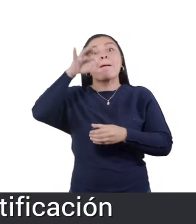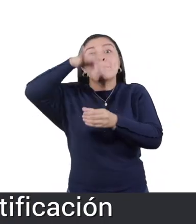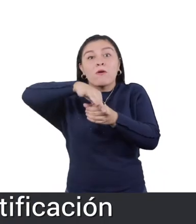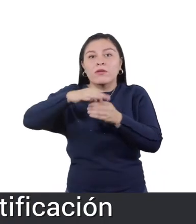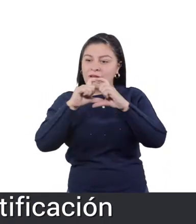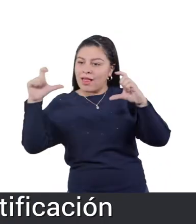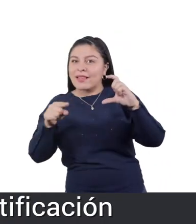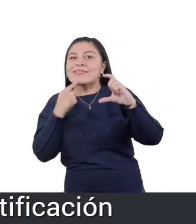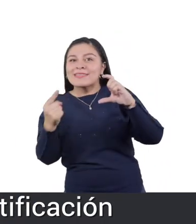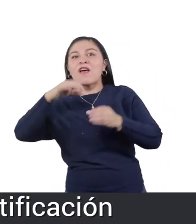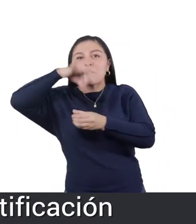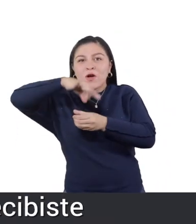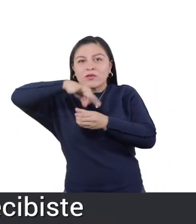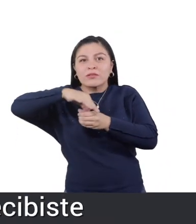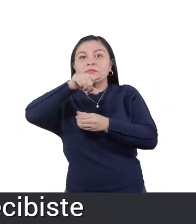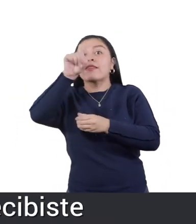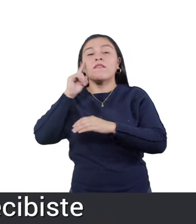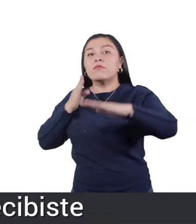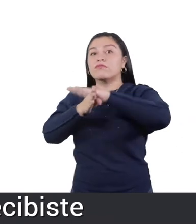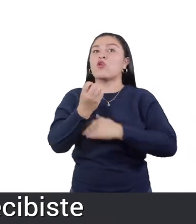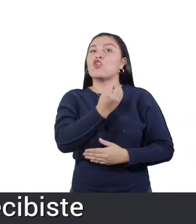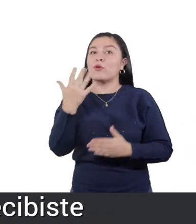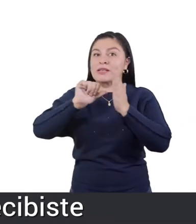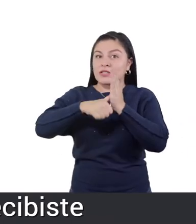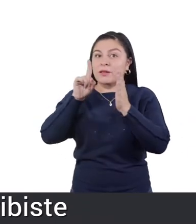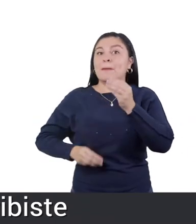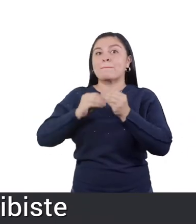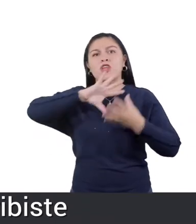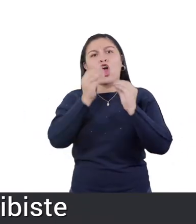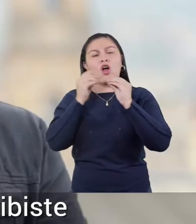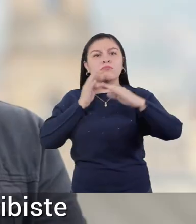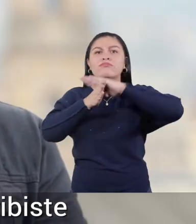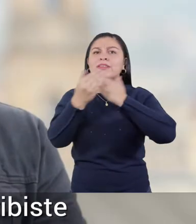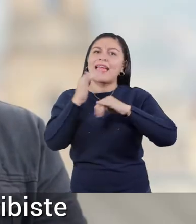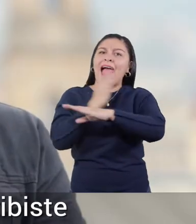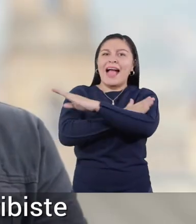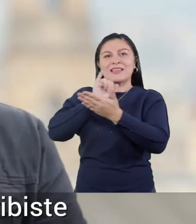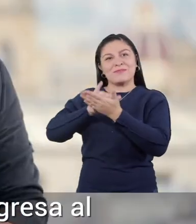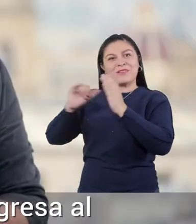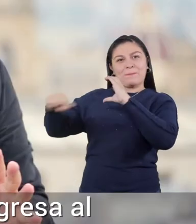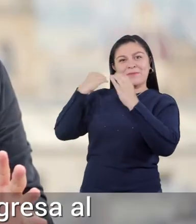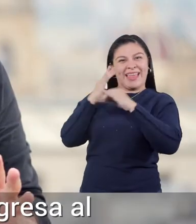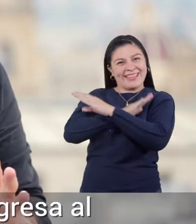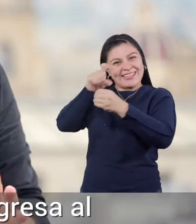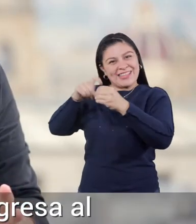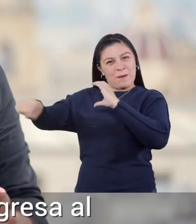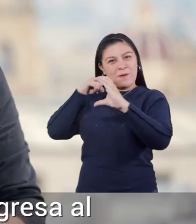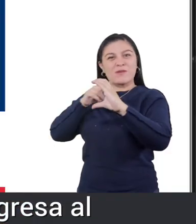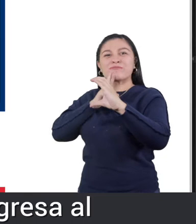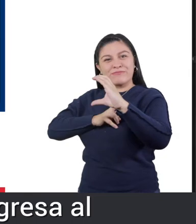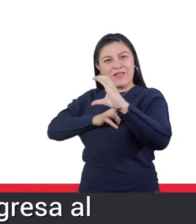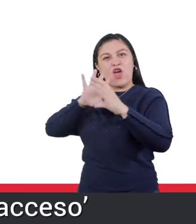Ingresa con tu número de cédula y el código de acceso que recibiste a tu correo cuando te inscribiste. Si no recuerdas tu